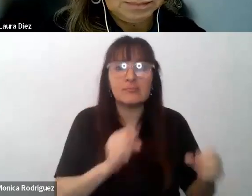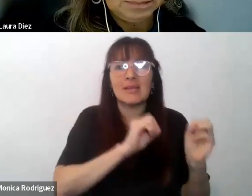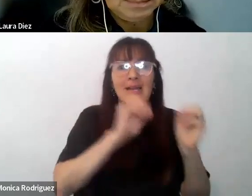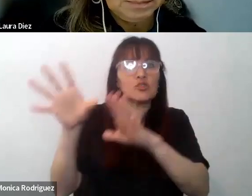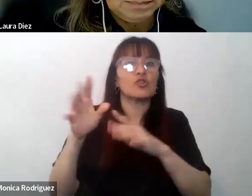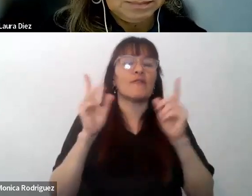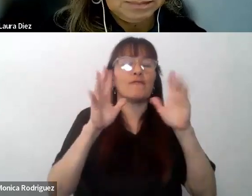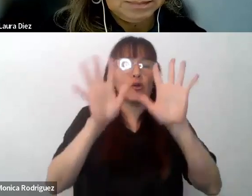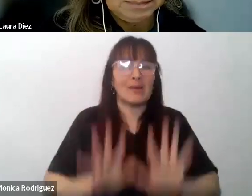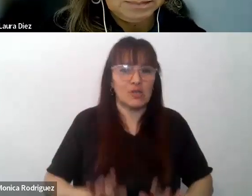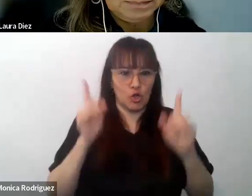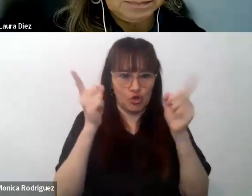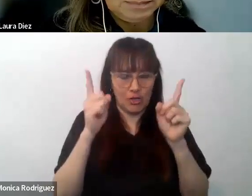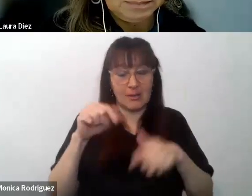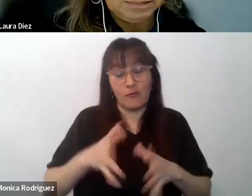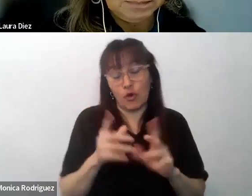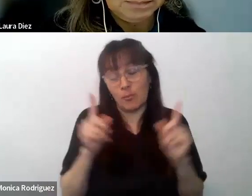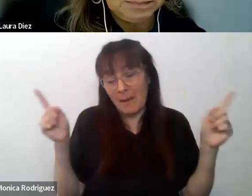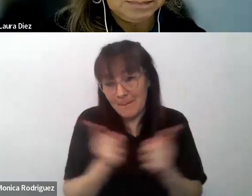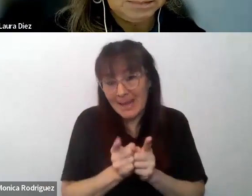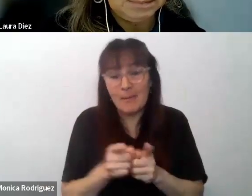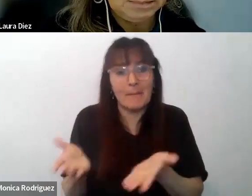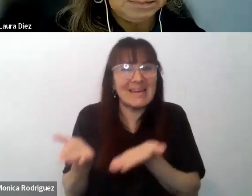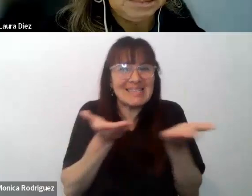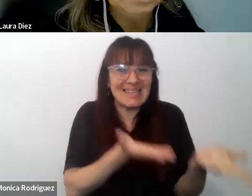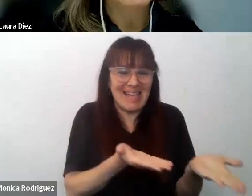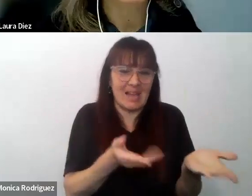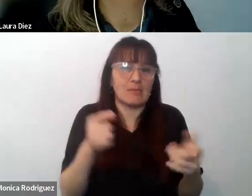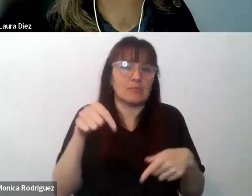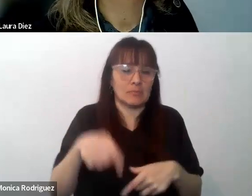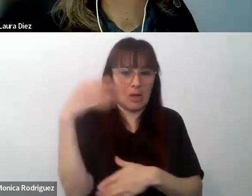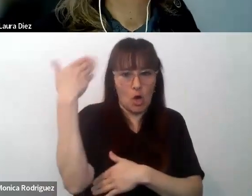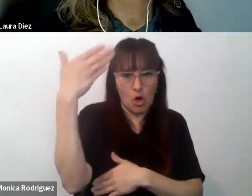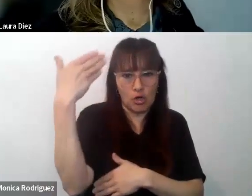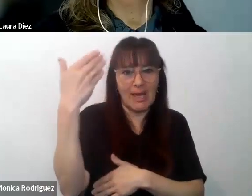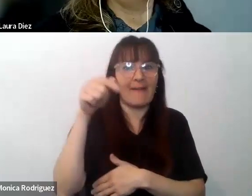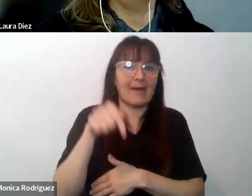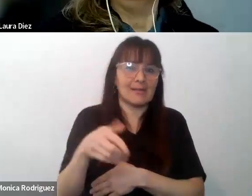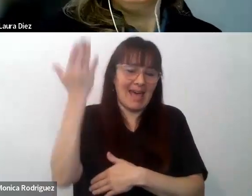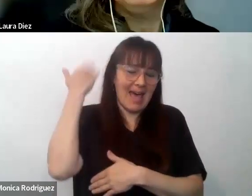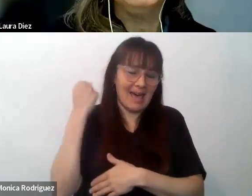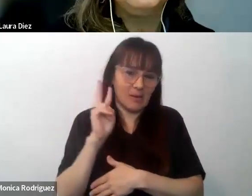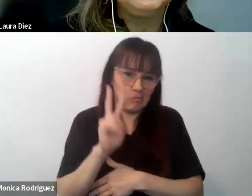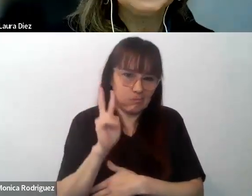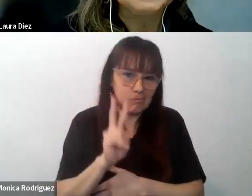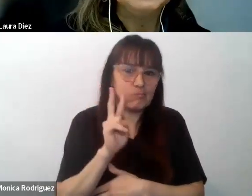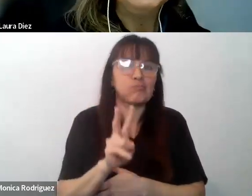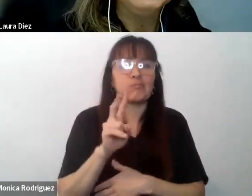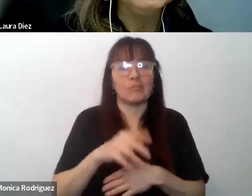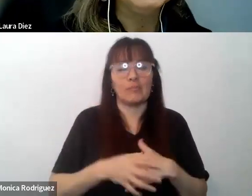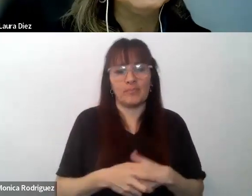Docente, y brevemente voy a hacer la presentación de este encuentro, digo, ustedes ya lo han visto, quienes están del otro lado